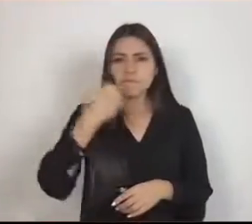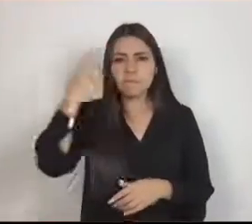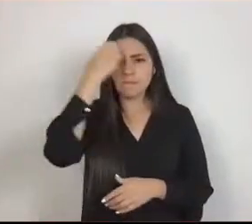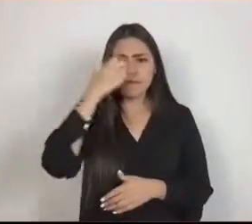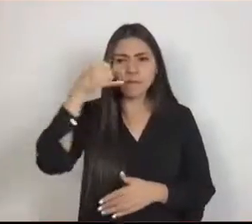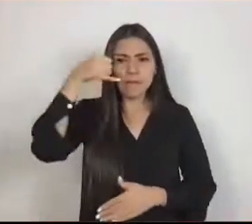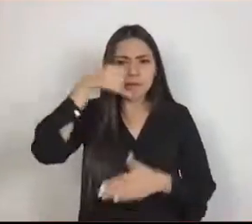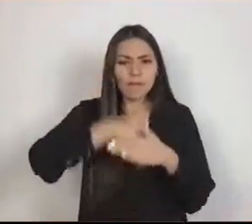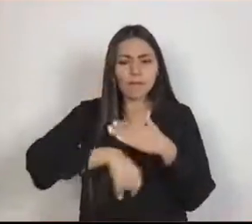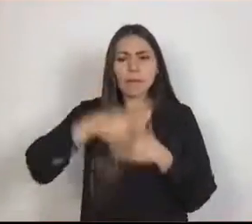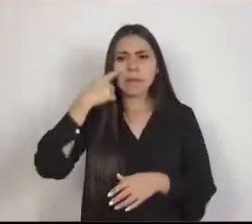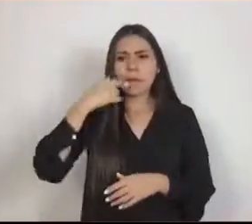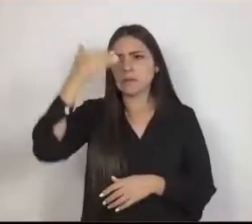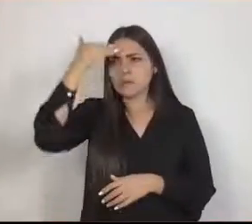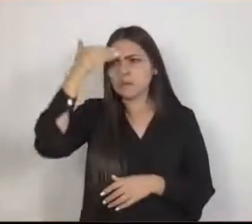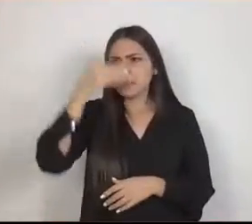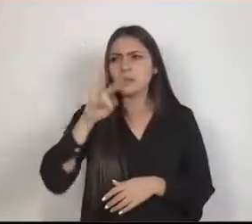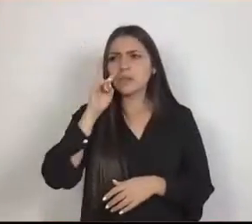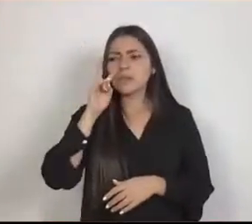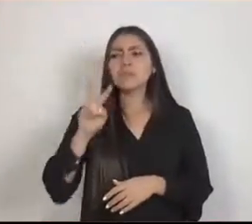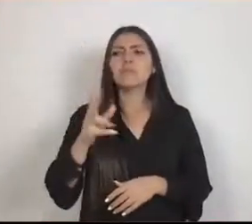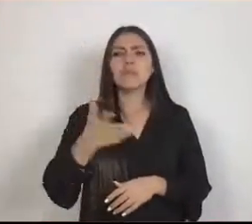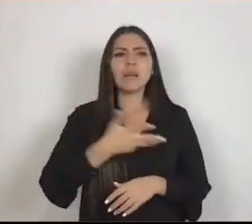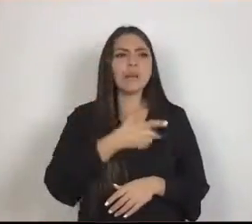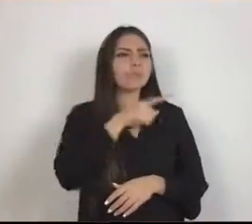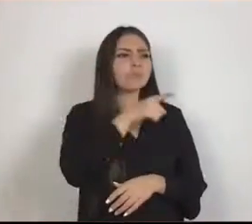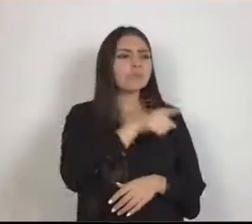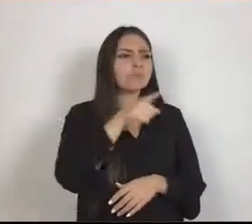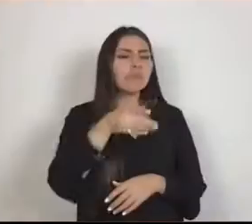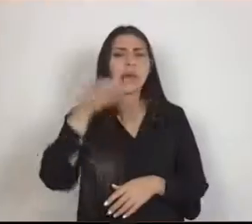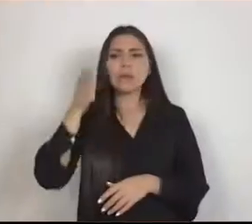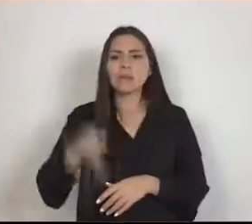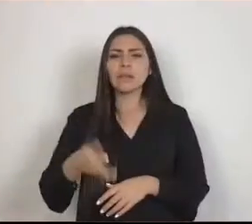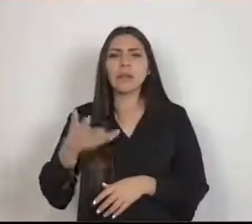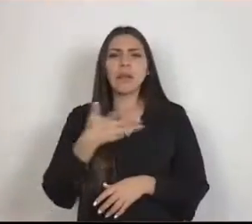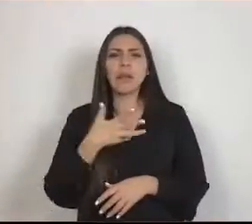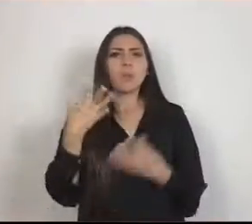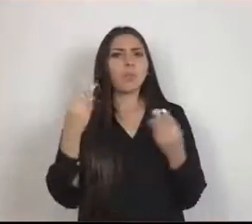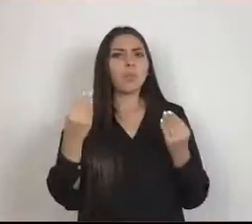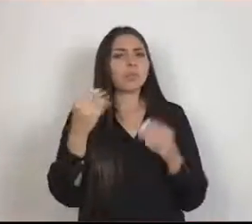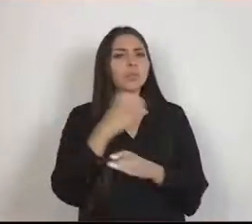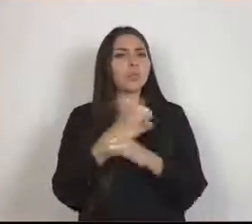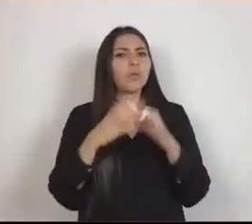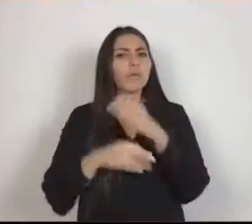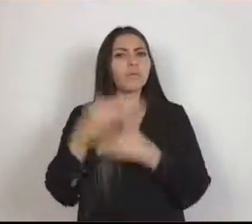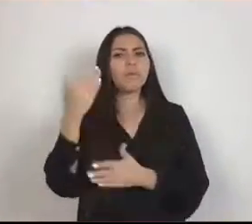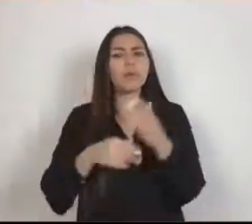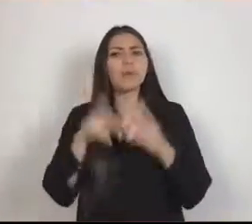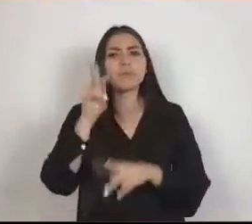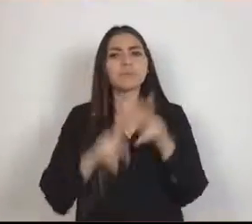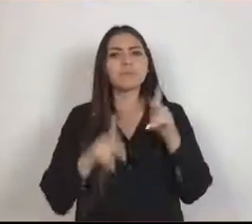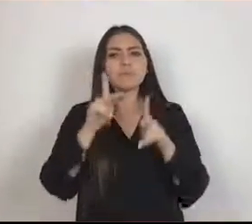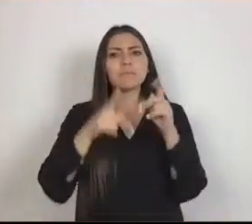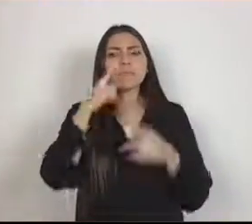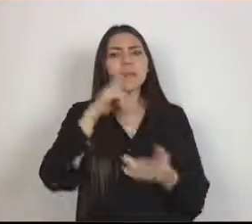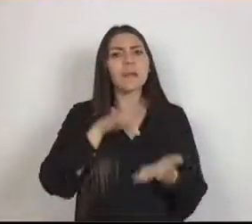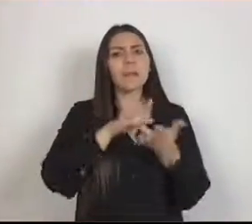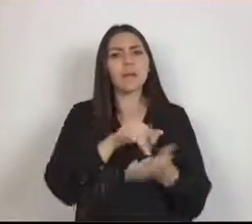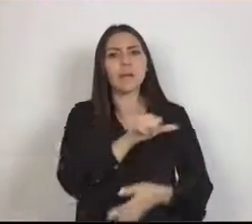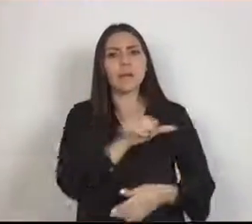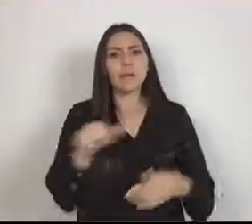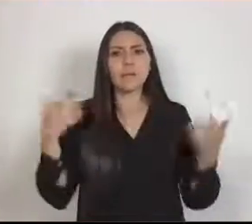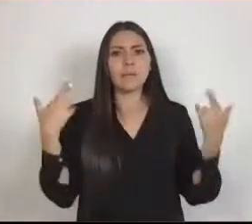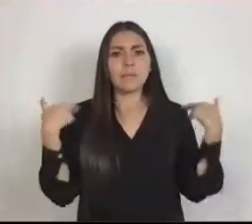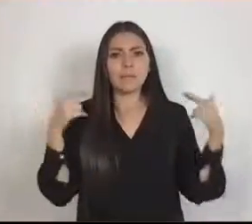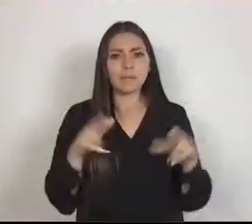reconocer las deudas pendientes que se tienen con los docentes del Estado de México, para seguirlos apoyando